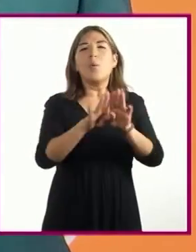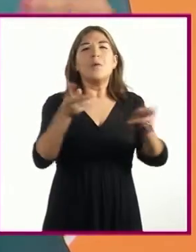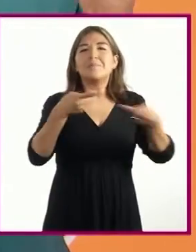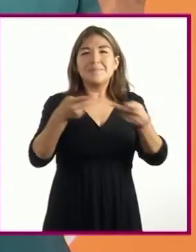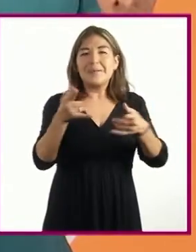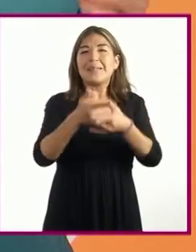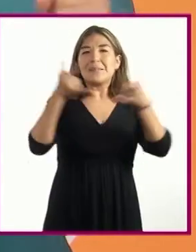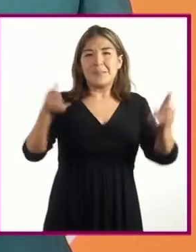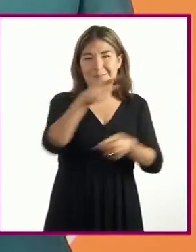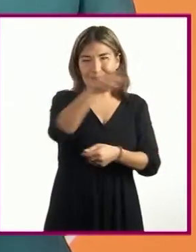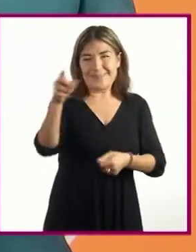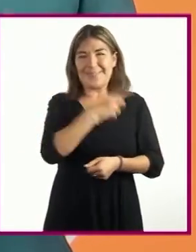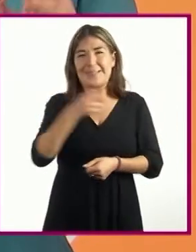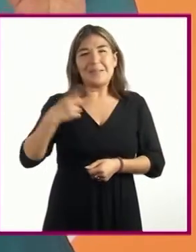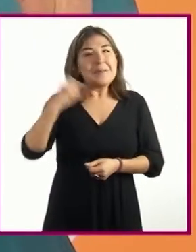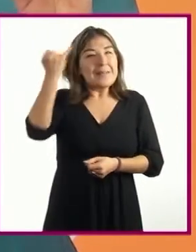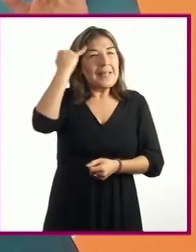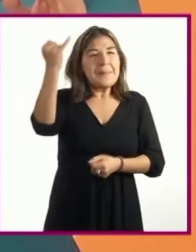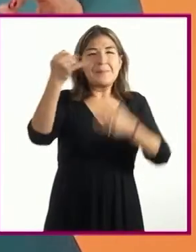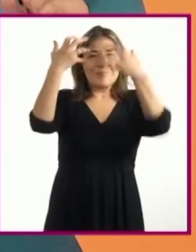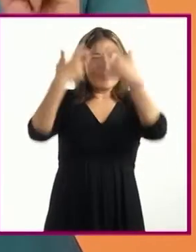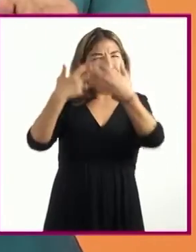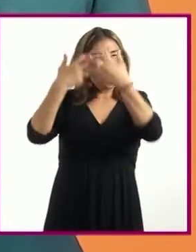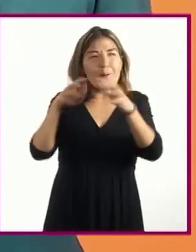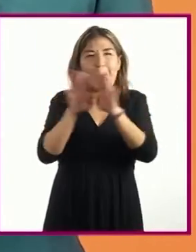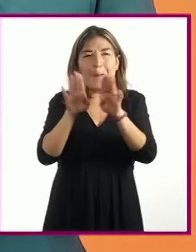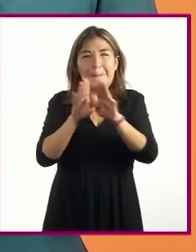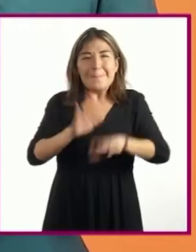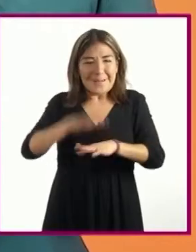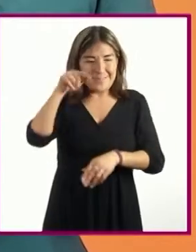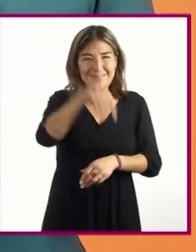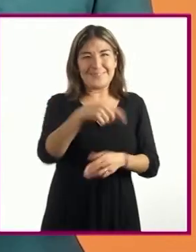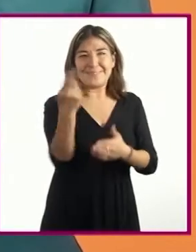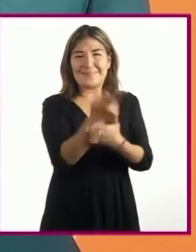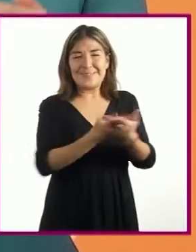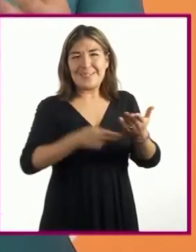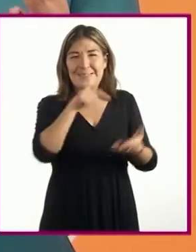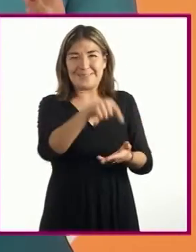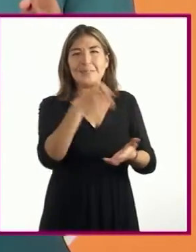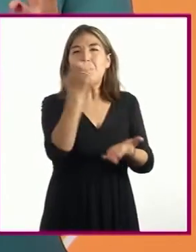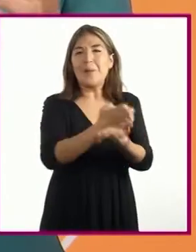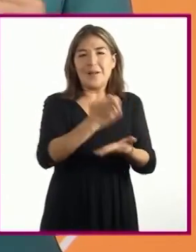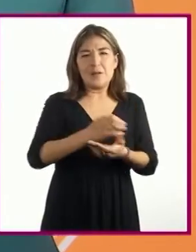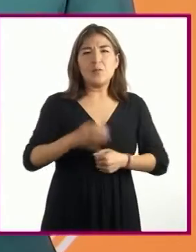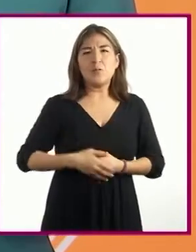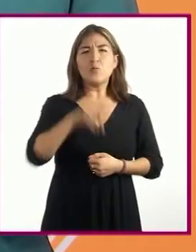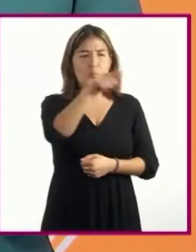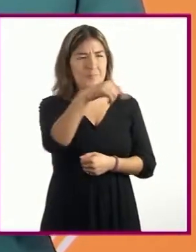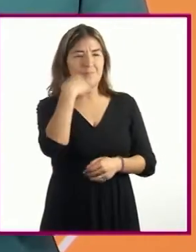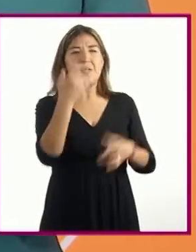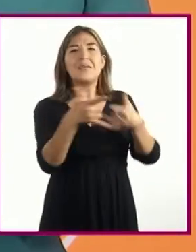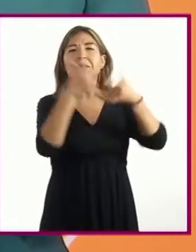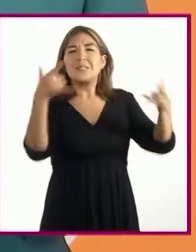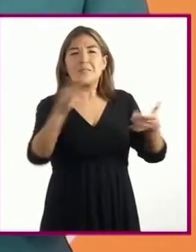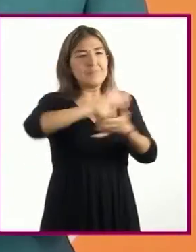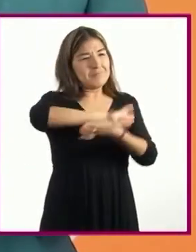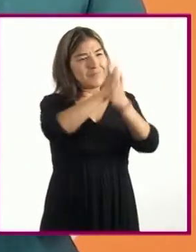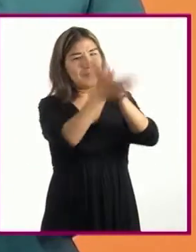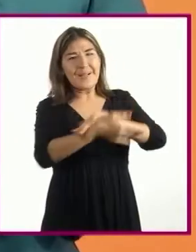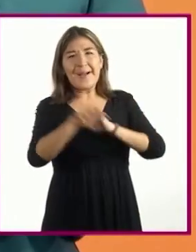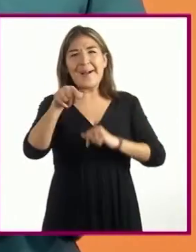historieta requiere de gran imaginación, que hay que poner en marcha sobre nuestro cuaderno. ¿Te gustaría transformar una narración en historieta?